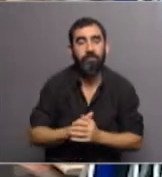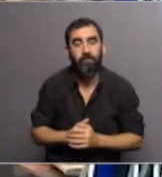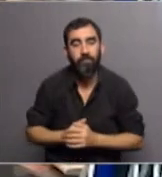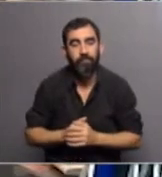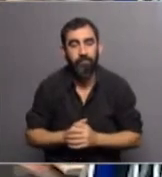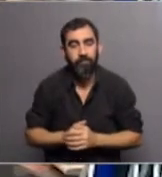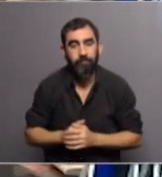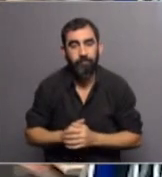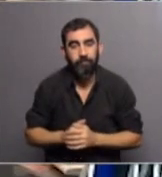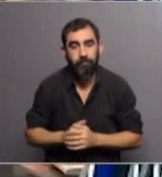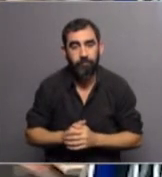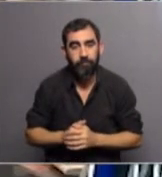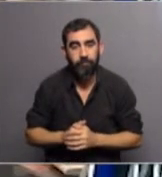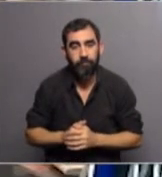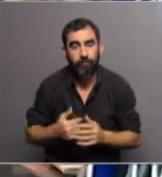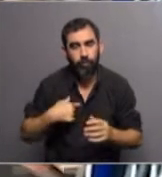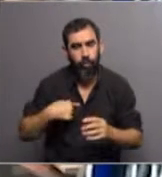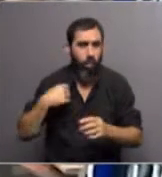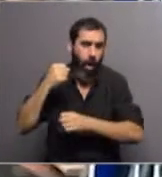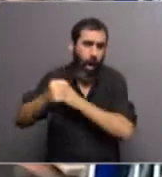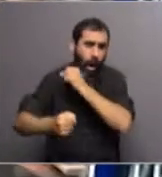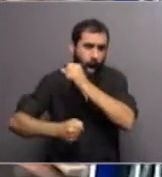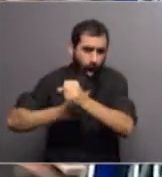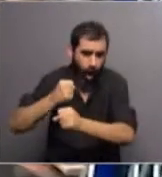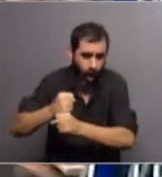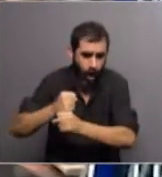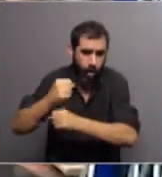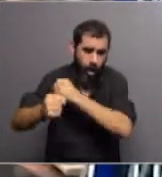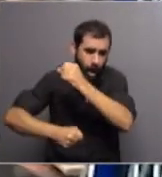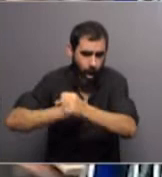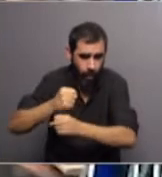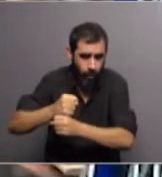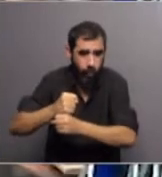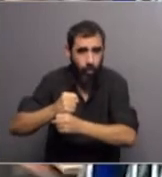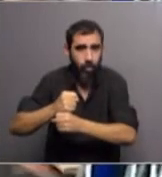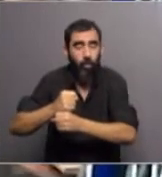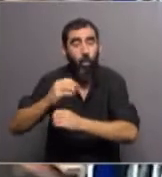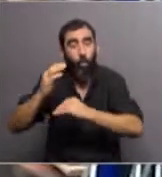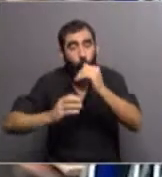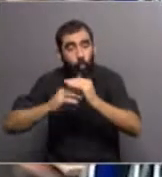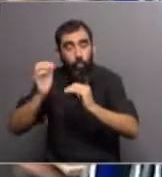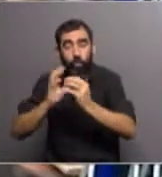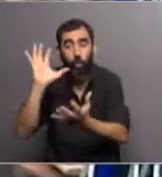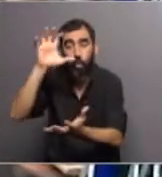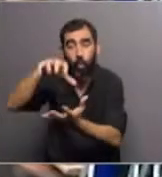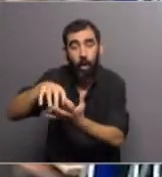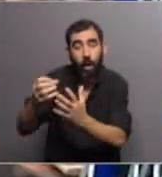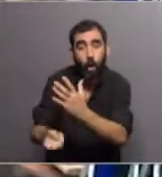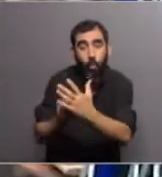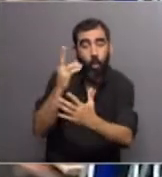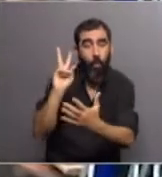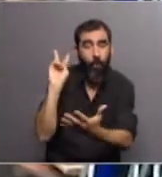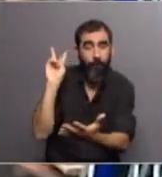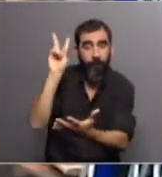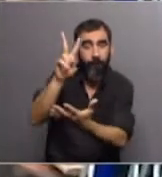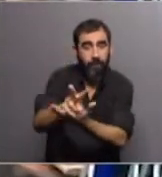me dediqué por muchos años a construir un nuevo centro para los visitantes del Observatorio de Recibo,